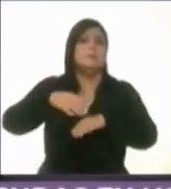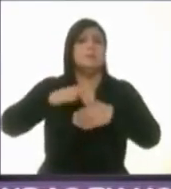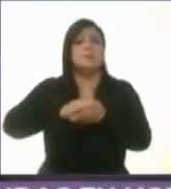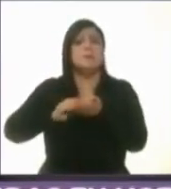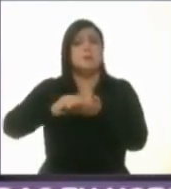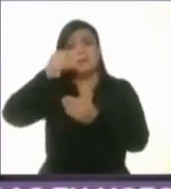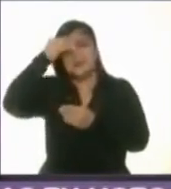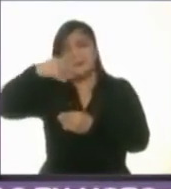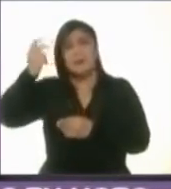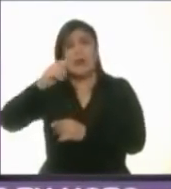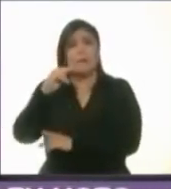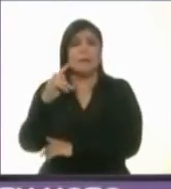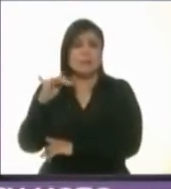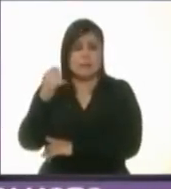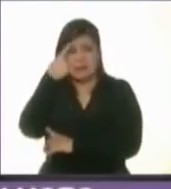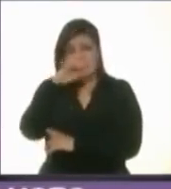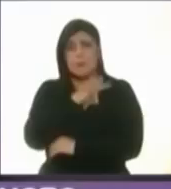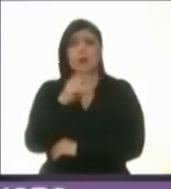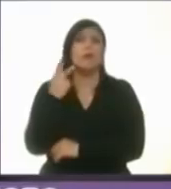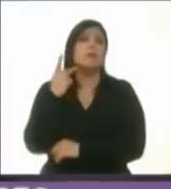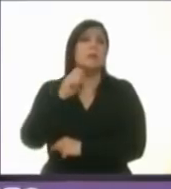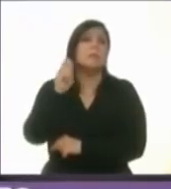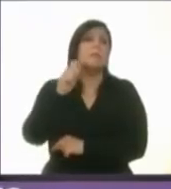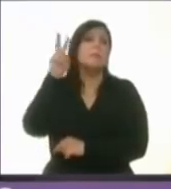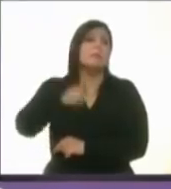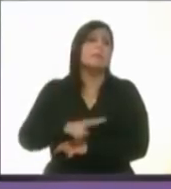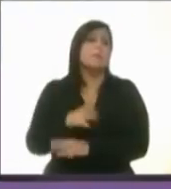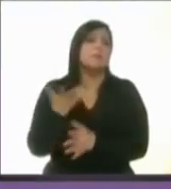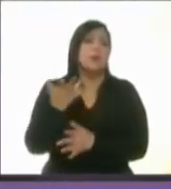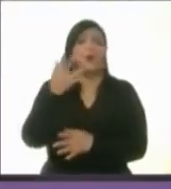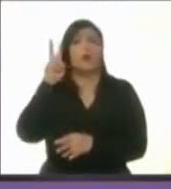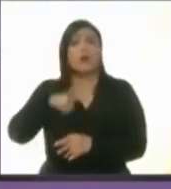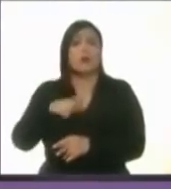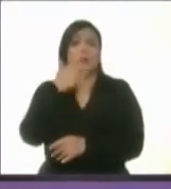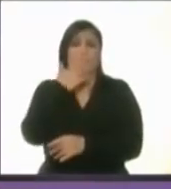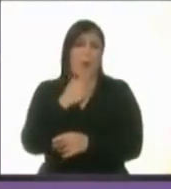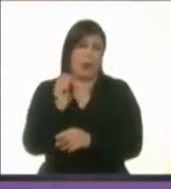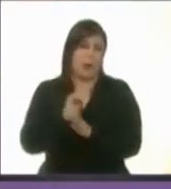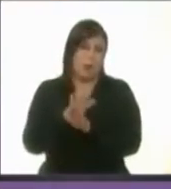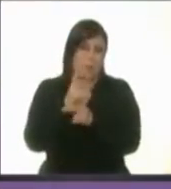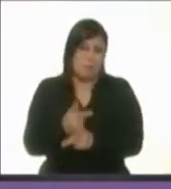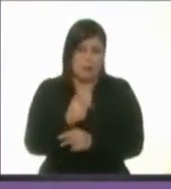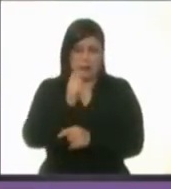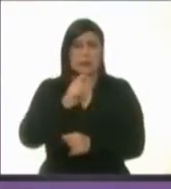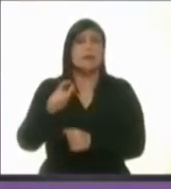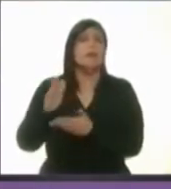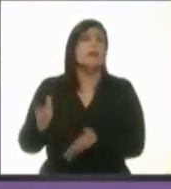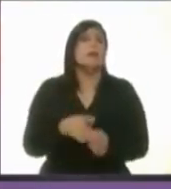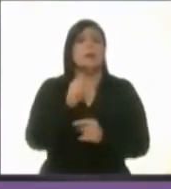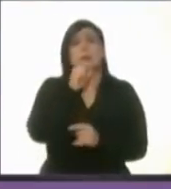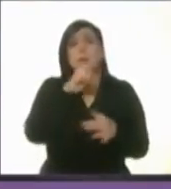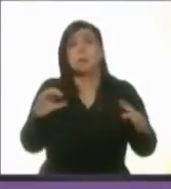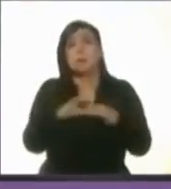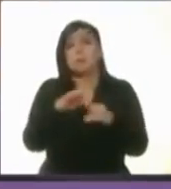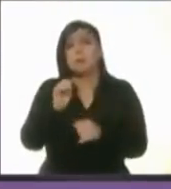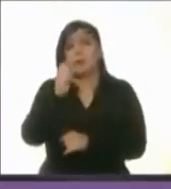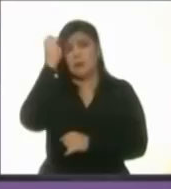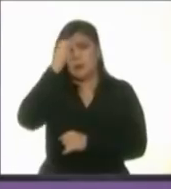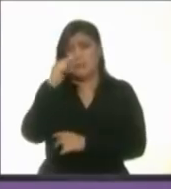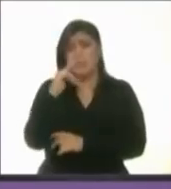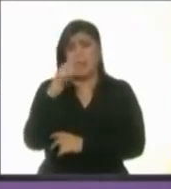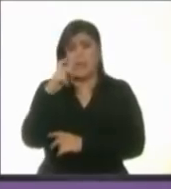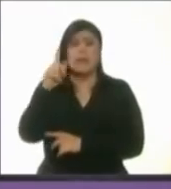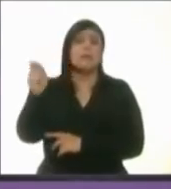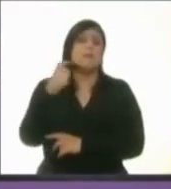reclusorios bajo la política de cero tolerancia. Y conjuntamente que creo que junto con Miquel López Obrador